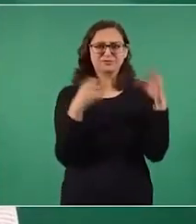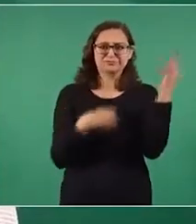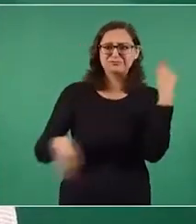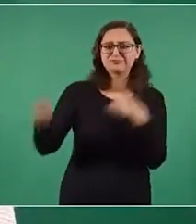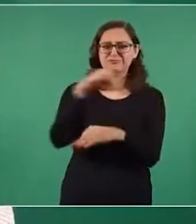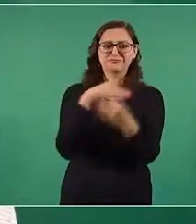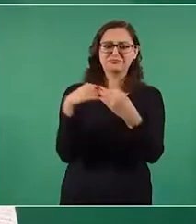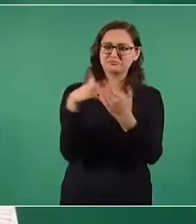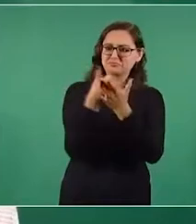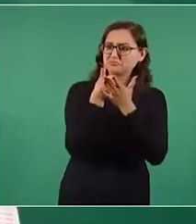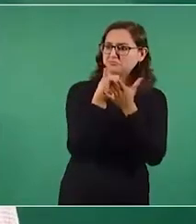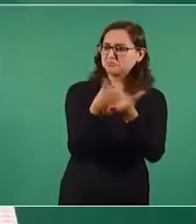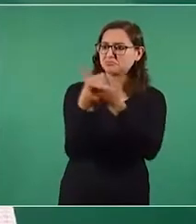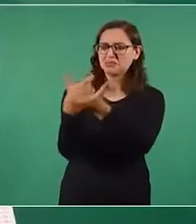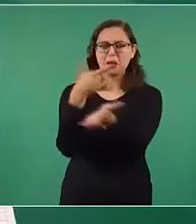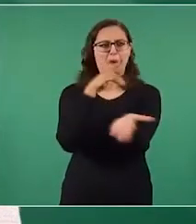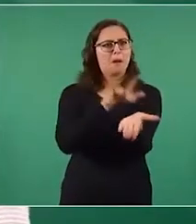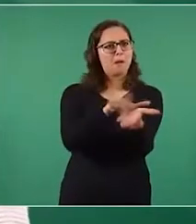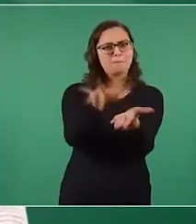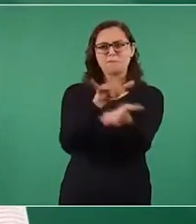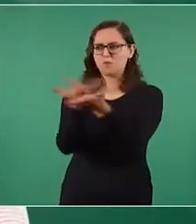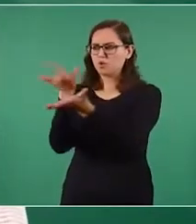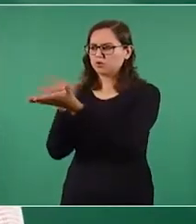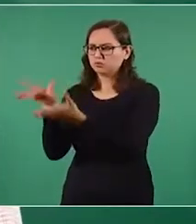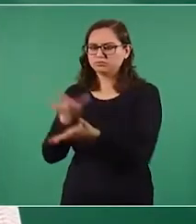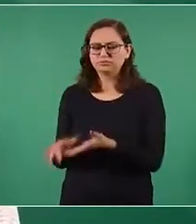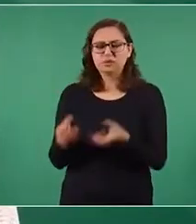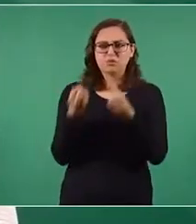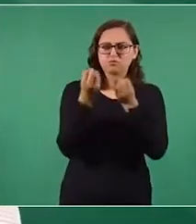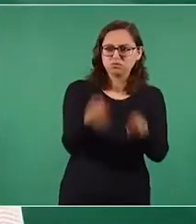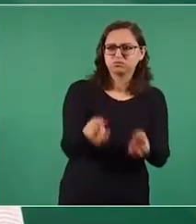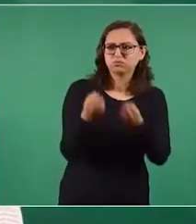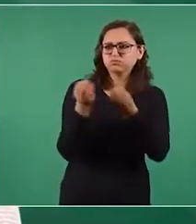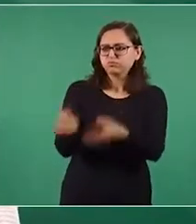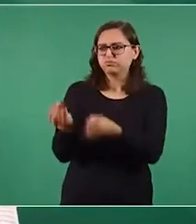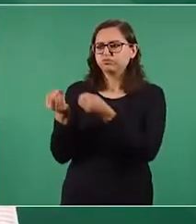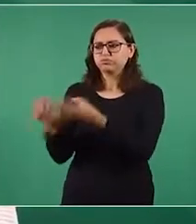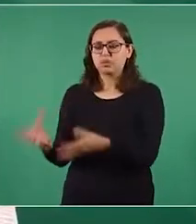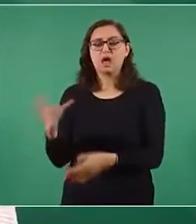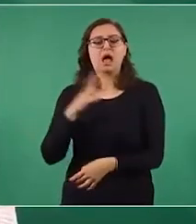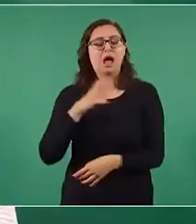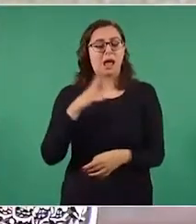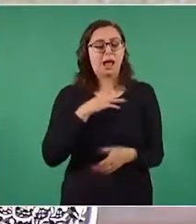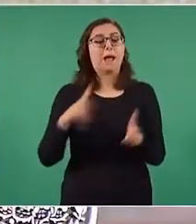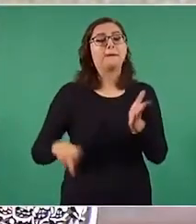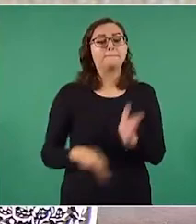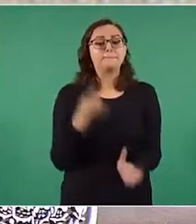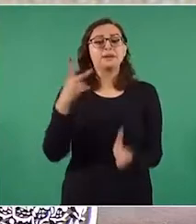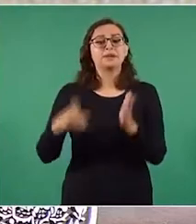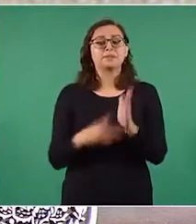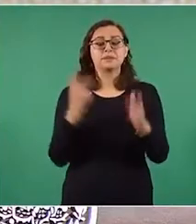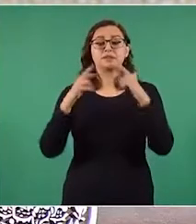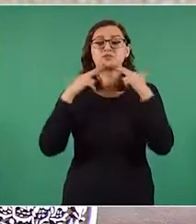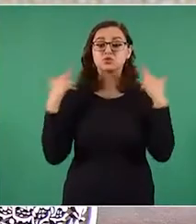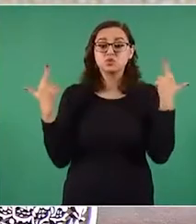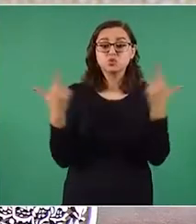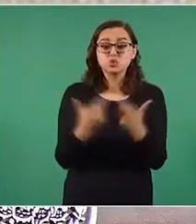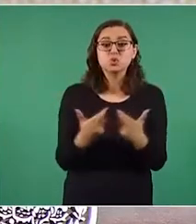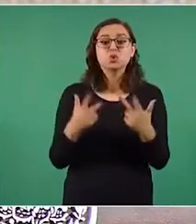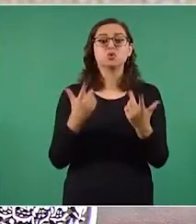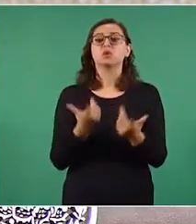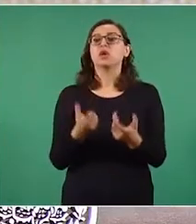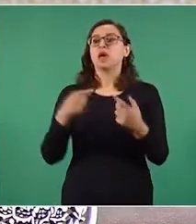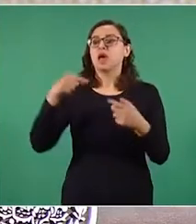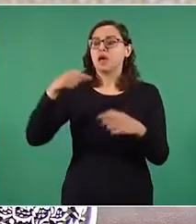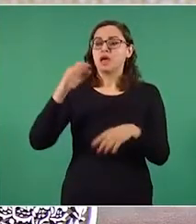deslizamientos de tierra. Incluso se han llevado a cabo reuniones de gabinete y en los estados para coordinar